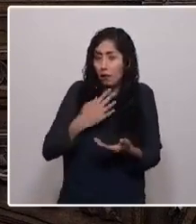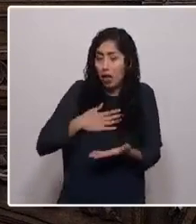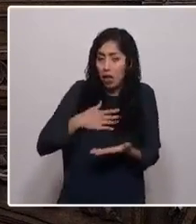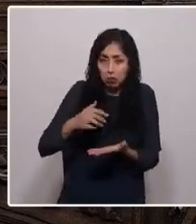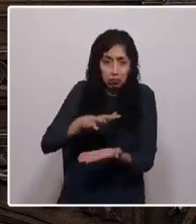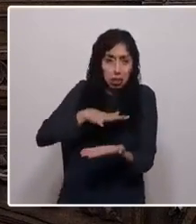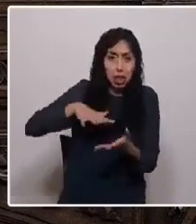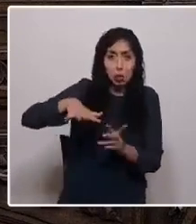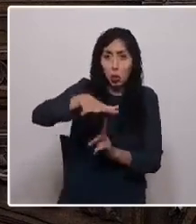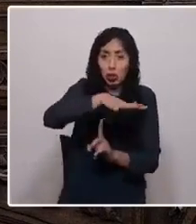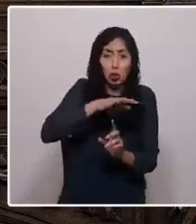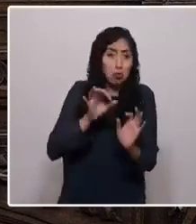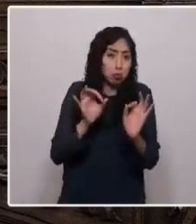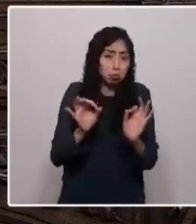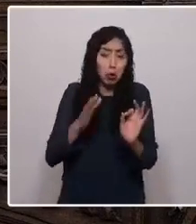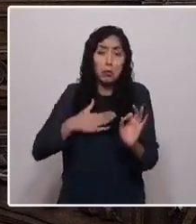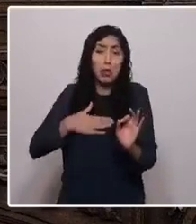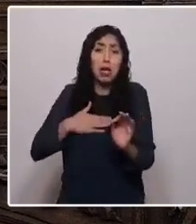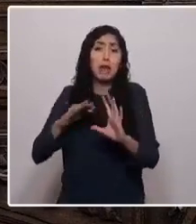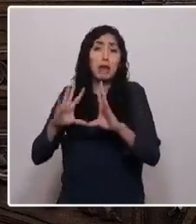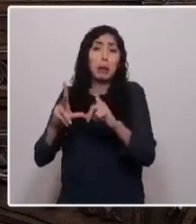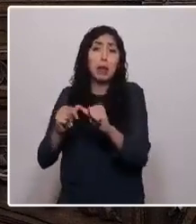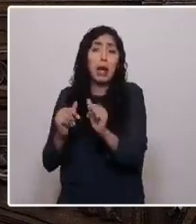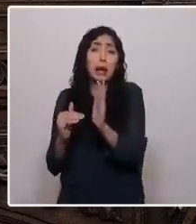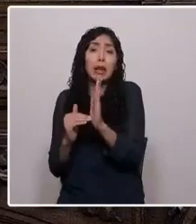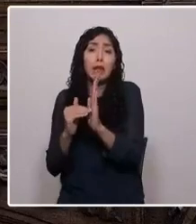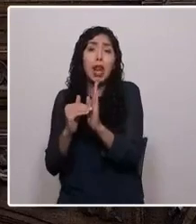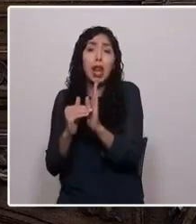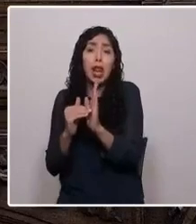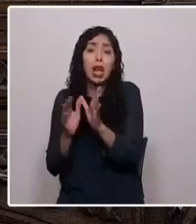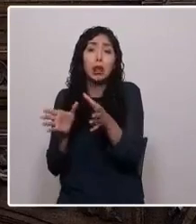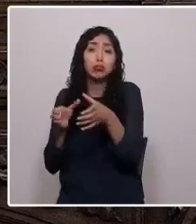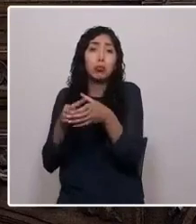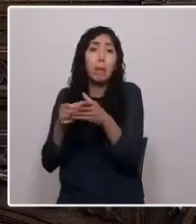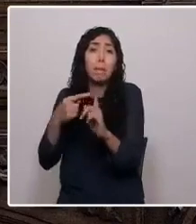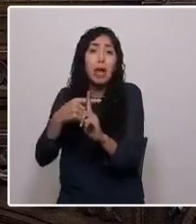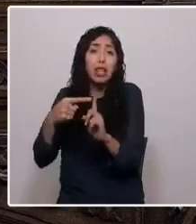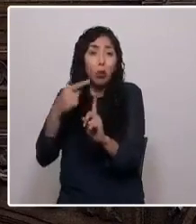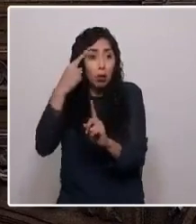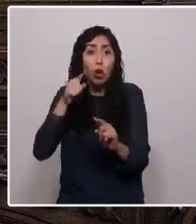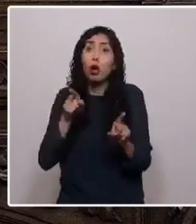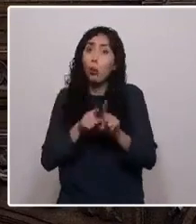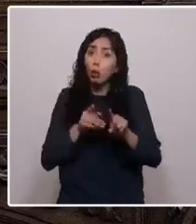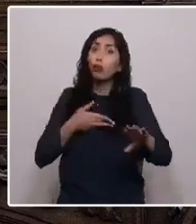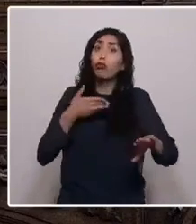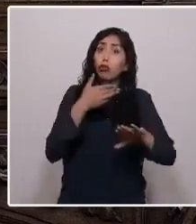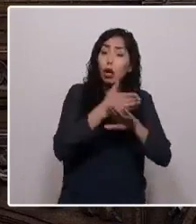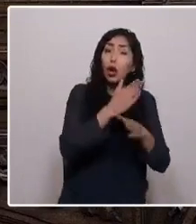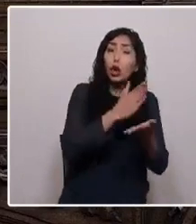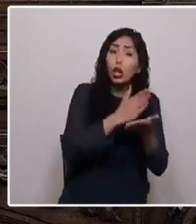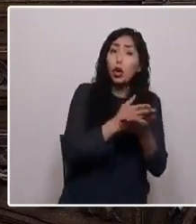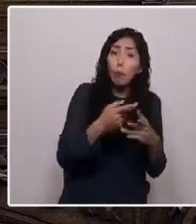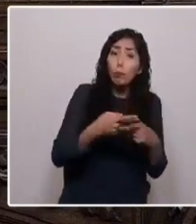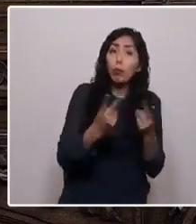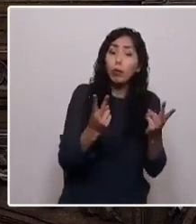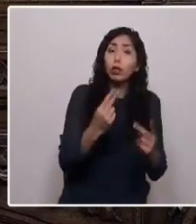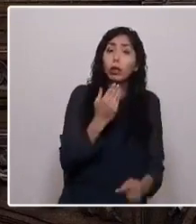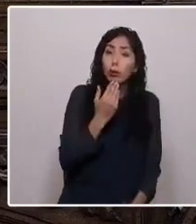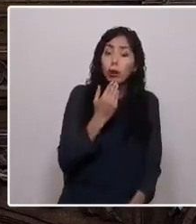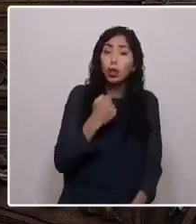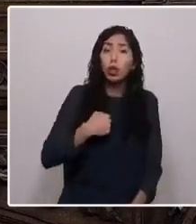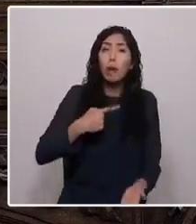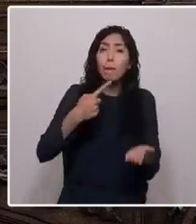familia de clase media consolidada, pero asistí a escuelas públicas, también. Y recuerdo en 1958,